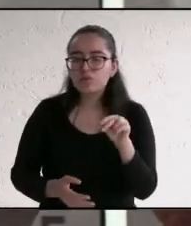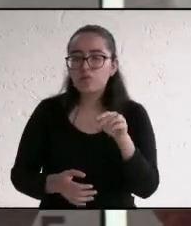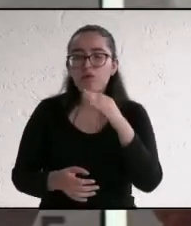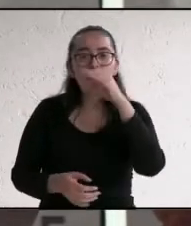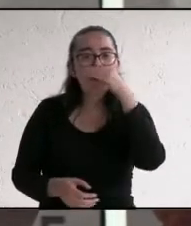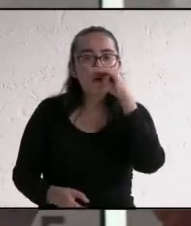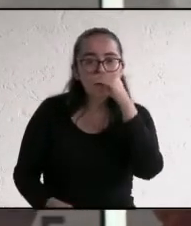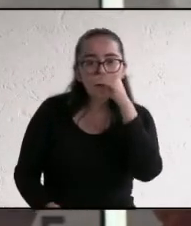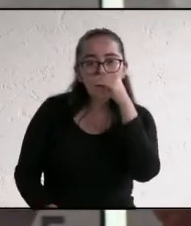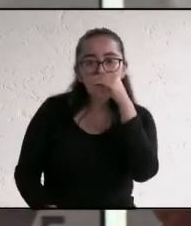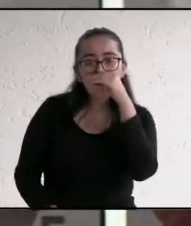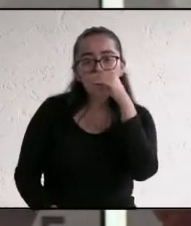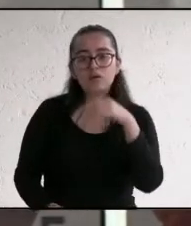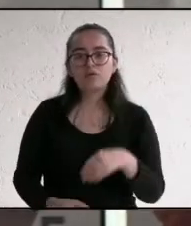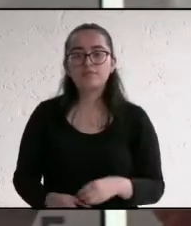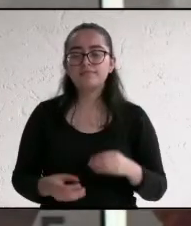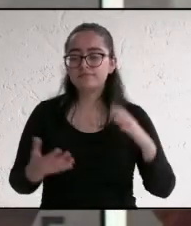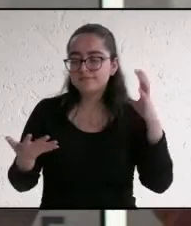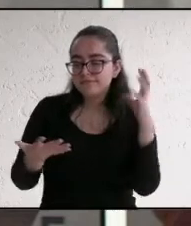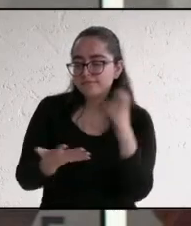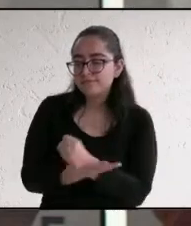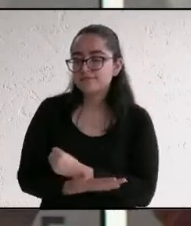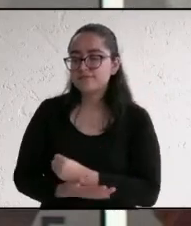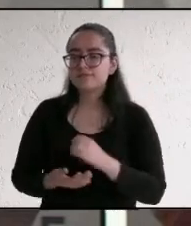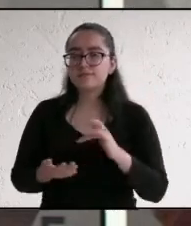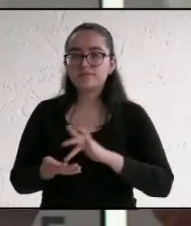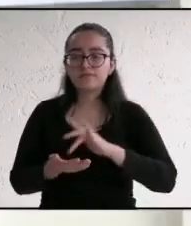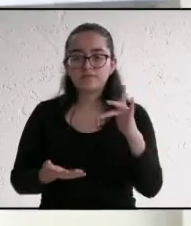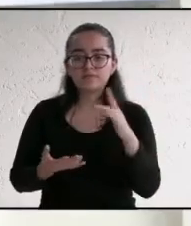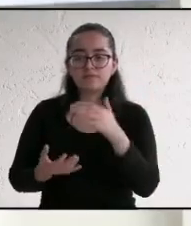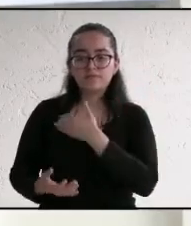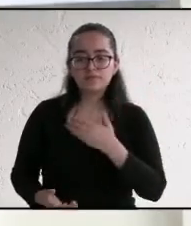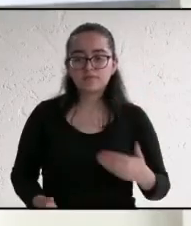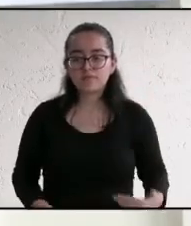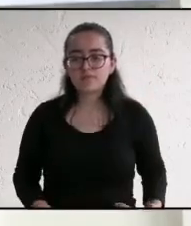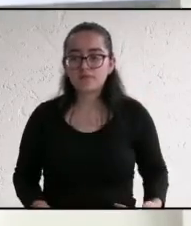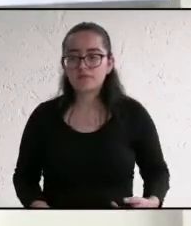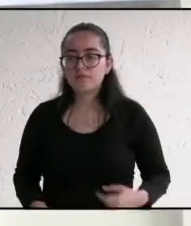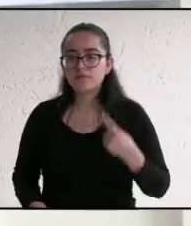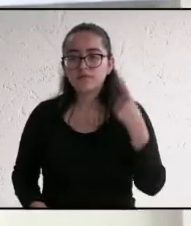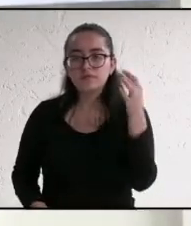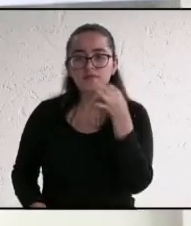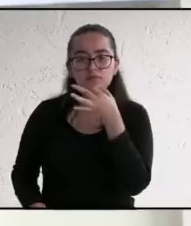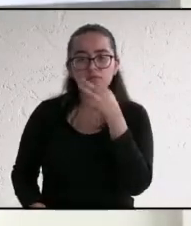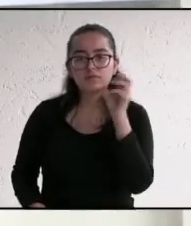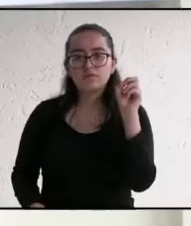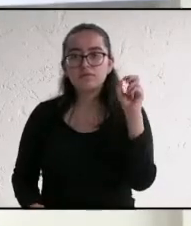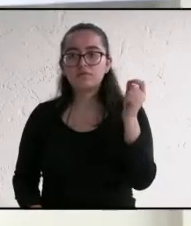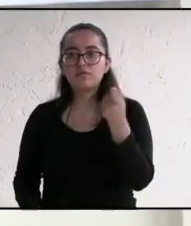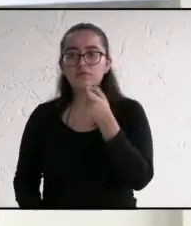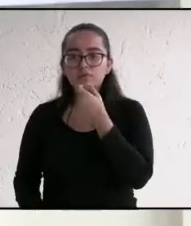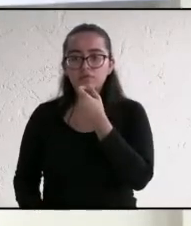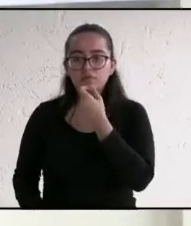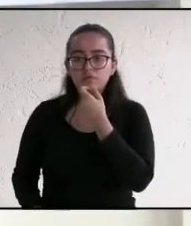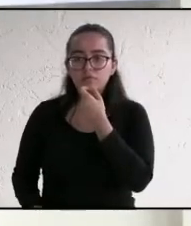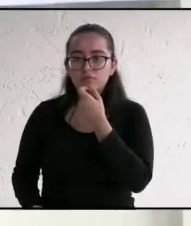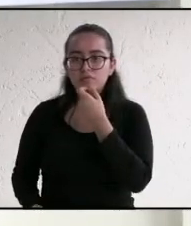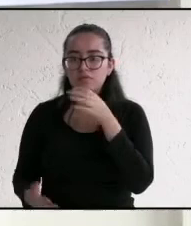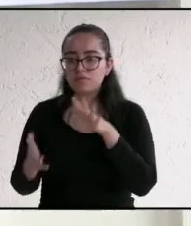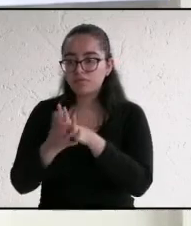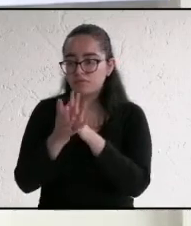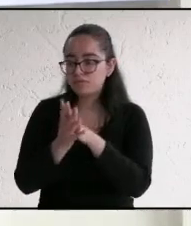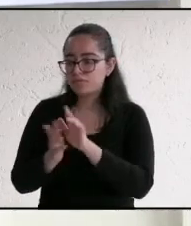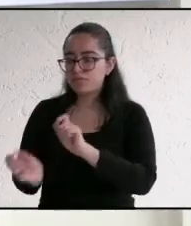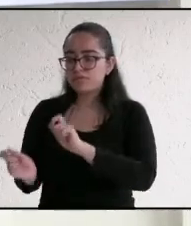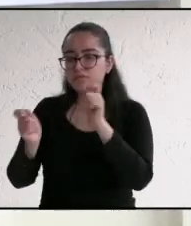Vamos a ganar. Muchísimas gracias, candidato. Les recuerdo que cuentan con un minuto y 30 segundos en su participación. Ahora